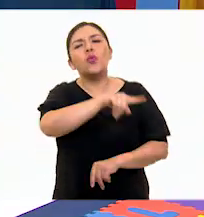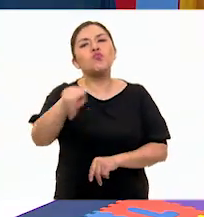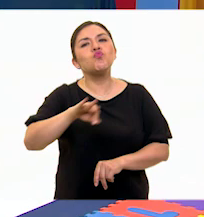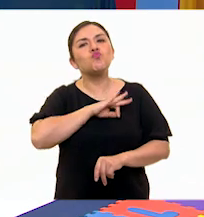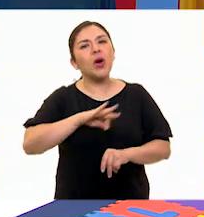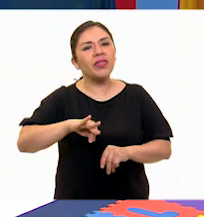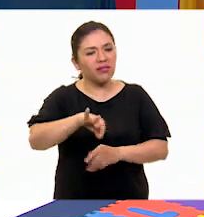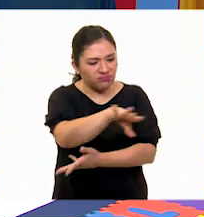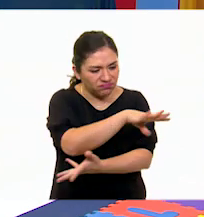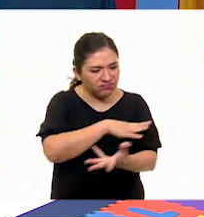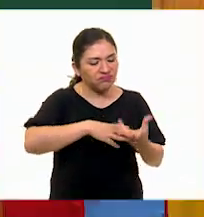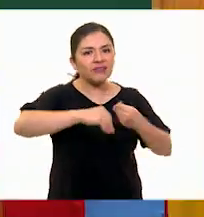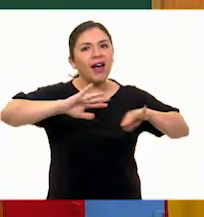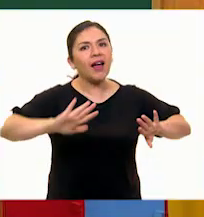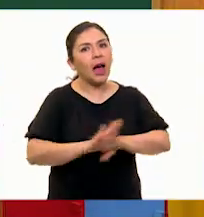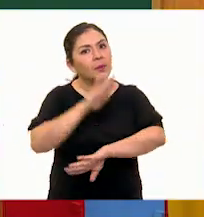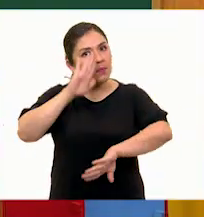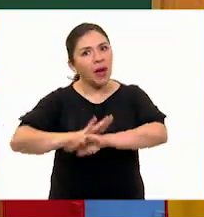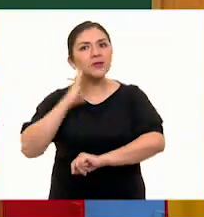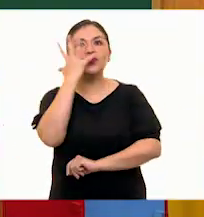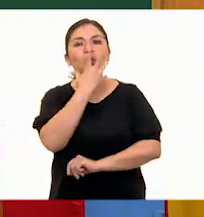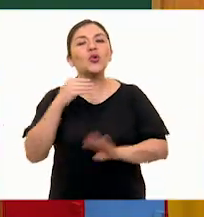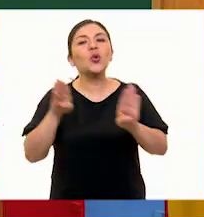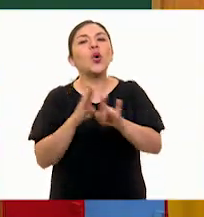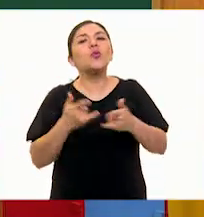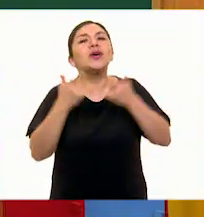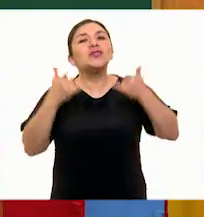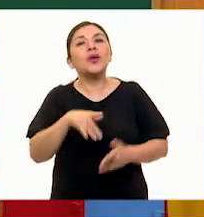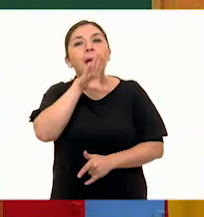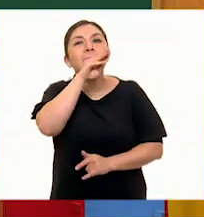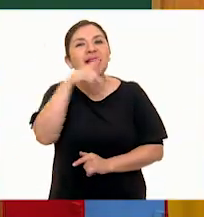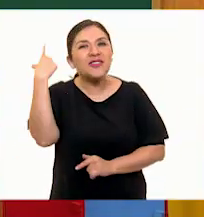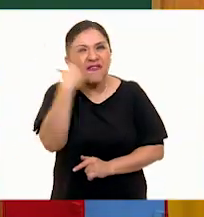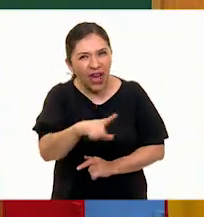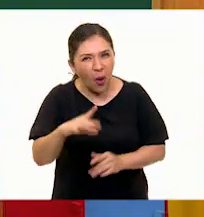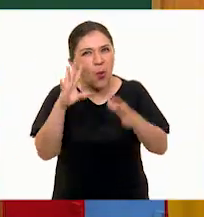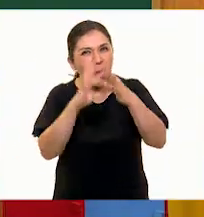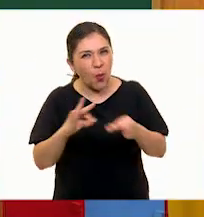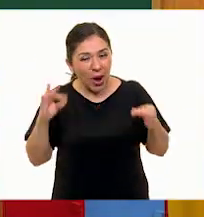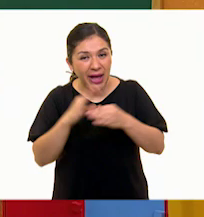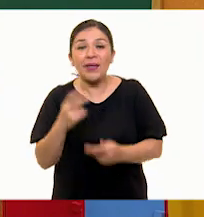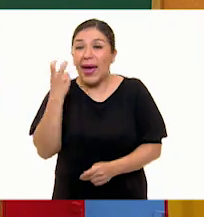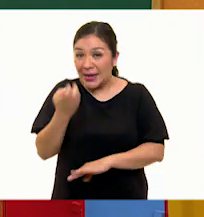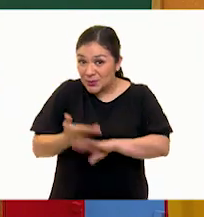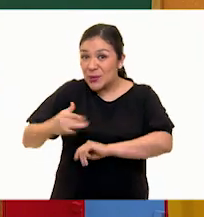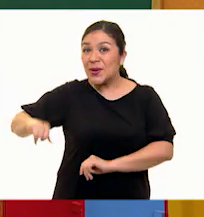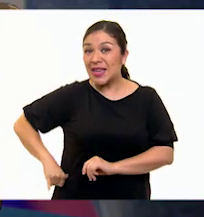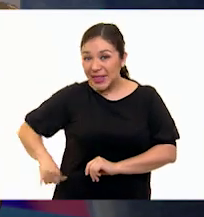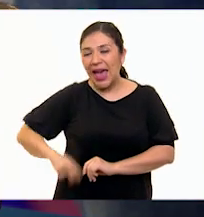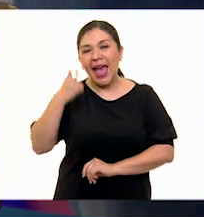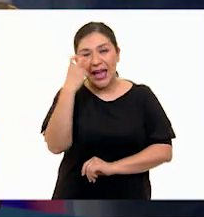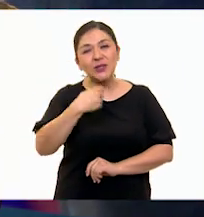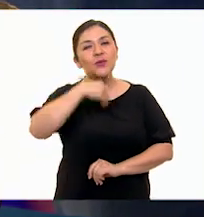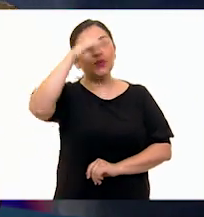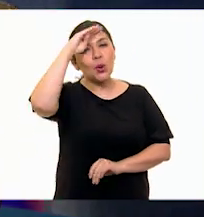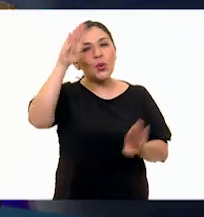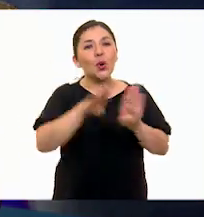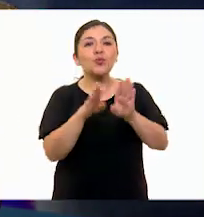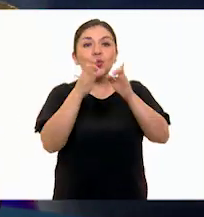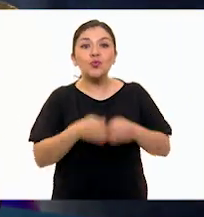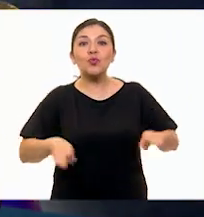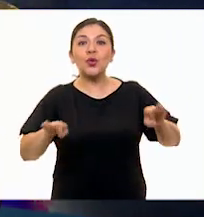transformar en algo pues más bello como la historia del patito feo, ¿no? ¡Oh, muy interesante! Entonces, me parecía como importante